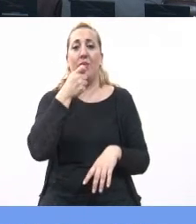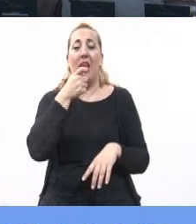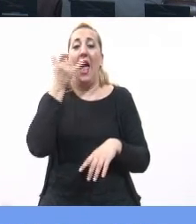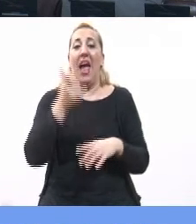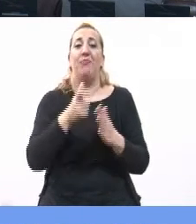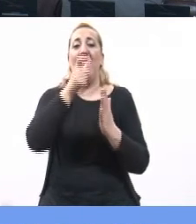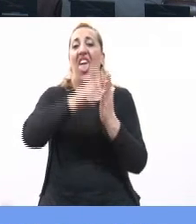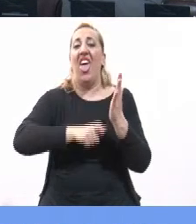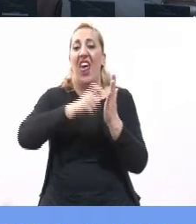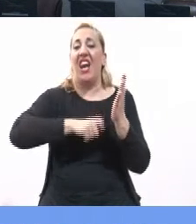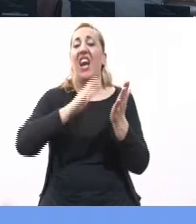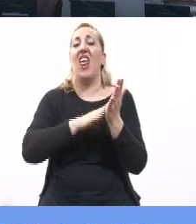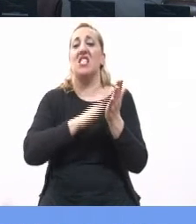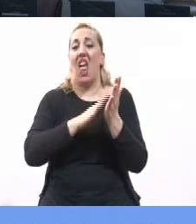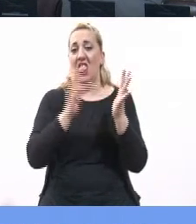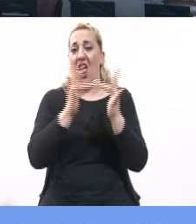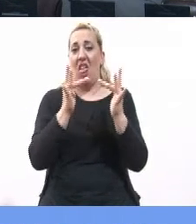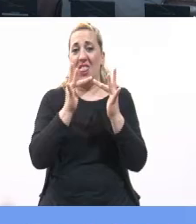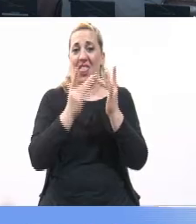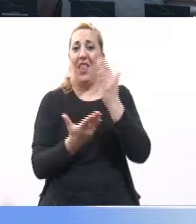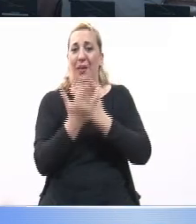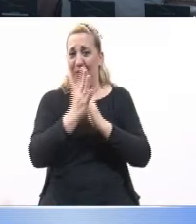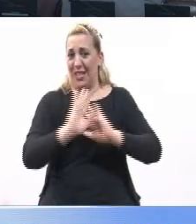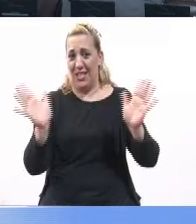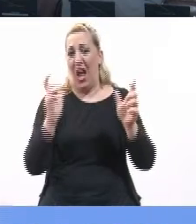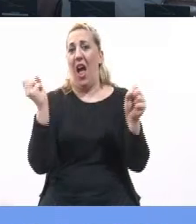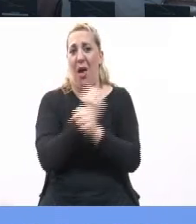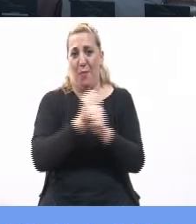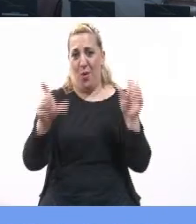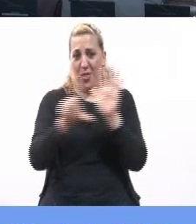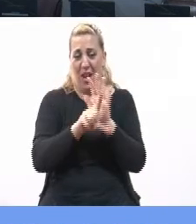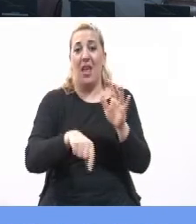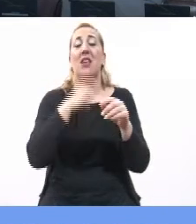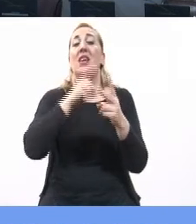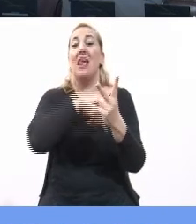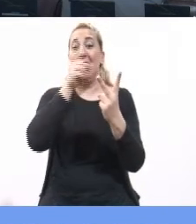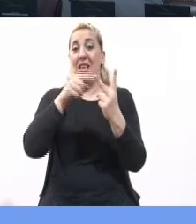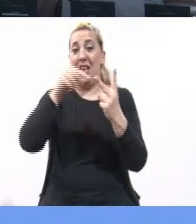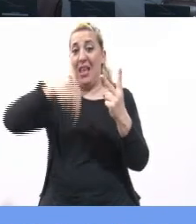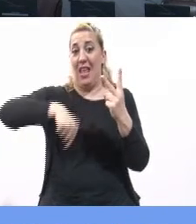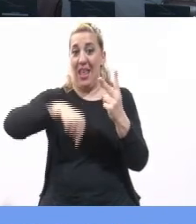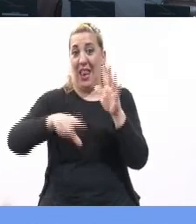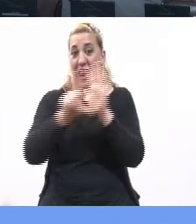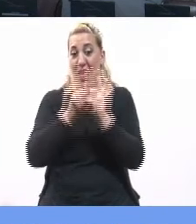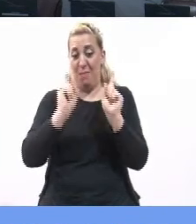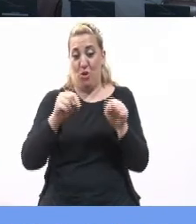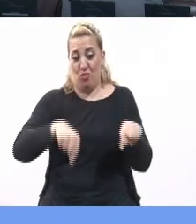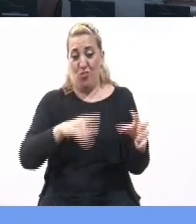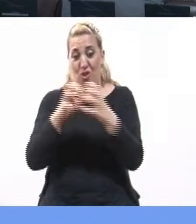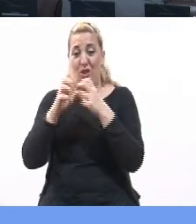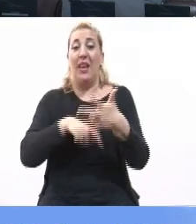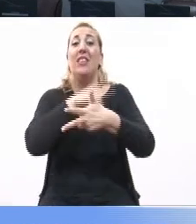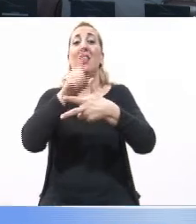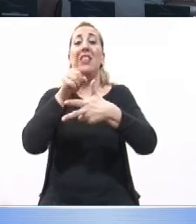receta digital, que acá ya la hemos transformado en ley. Segundo, con esta ley que estamos tratando en este momento. Y la